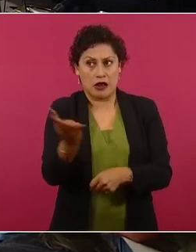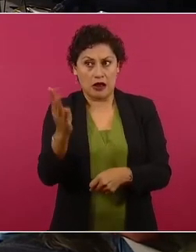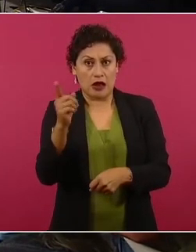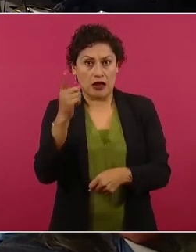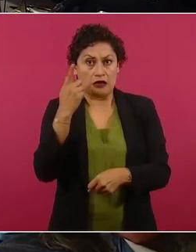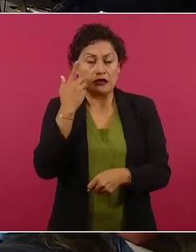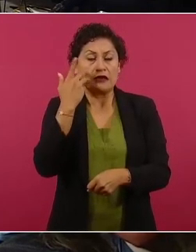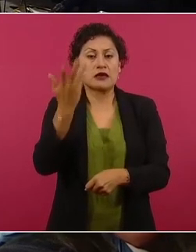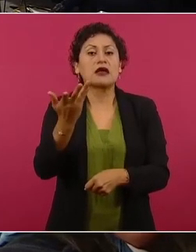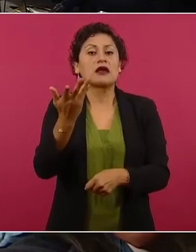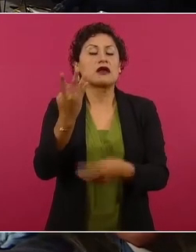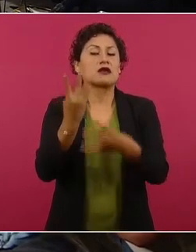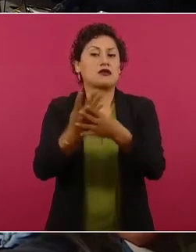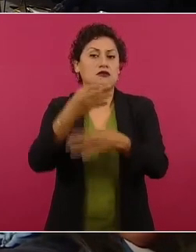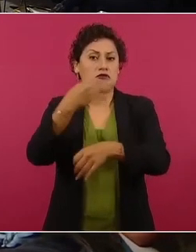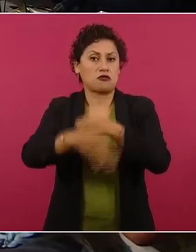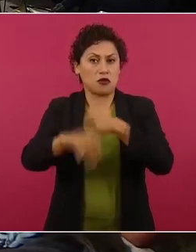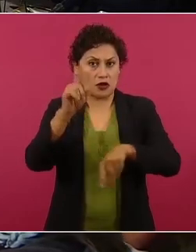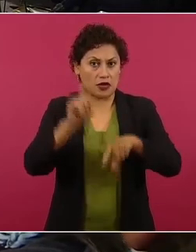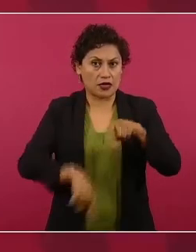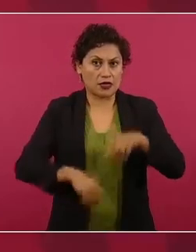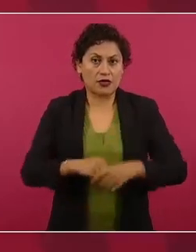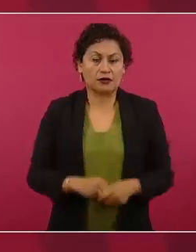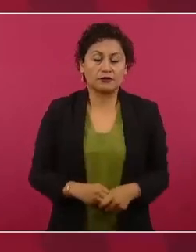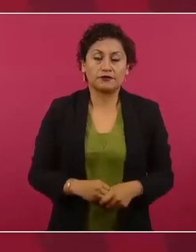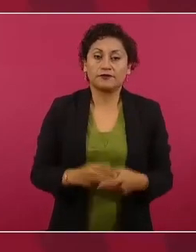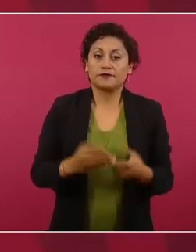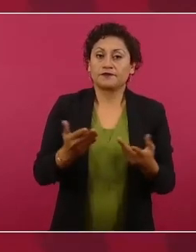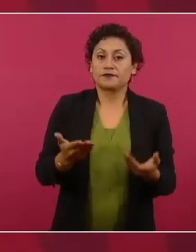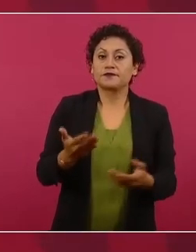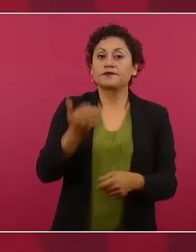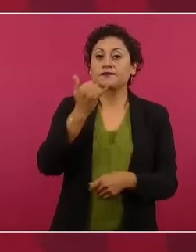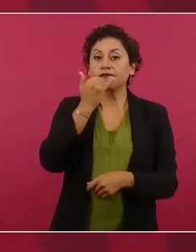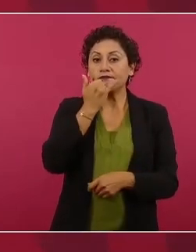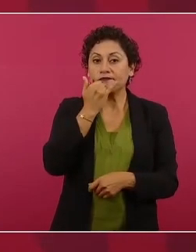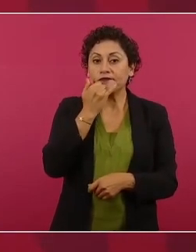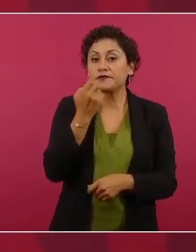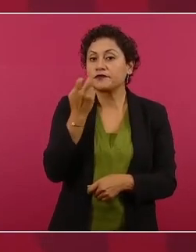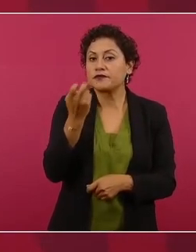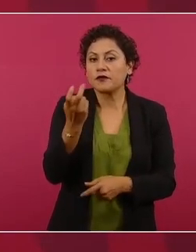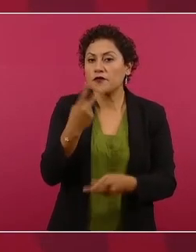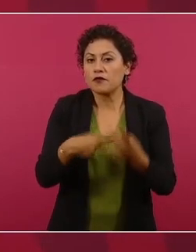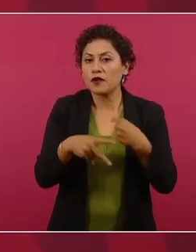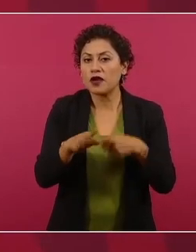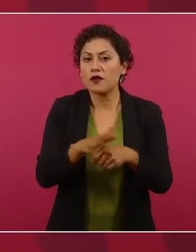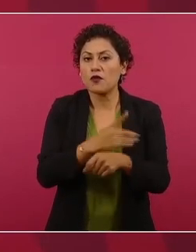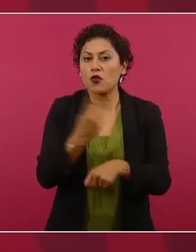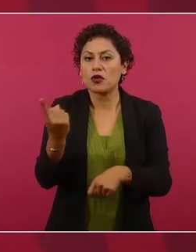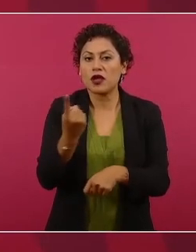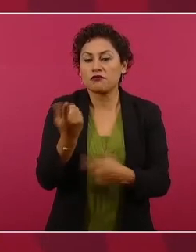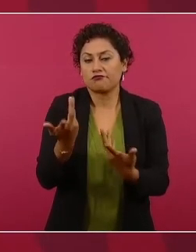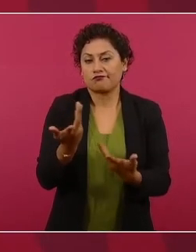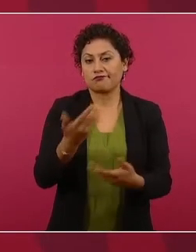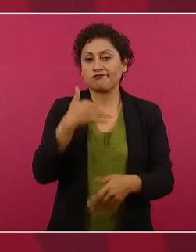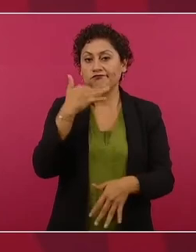mantener? Pues que la responsabilidad es de la corrupción, del régimen,